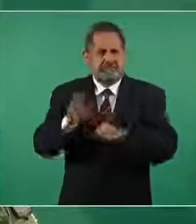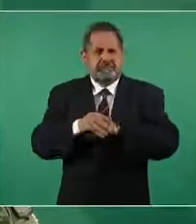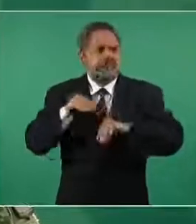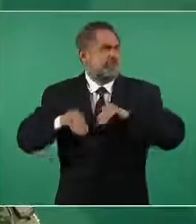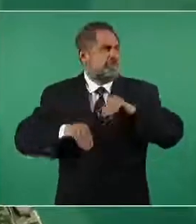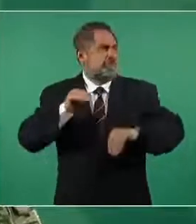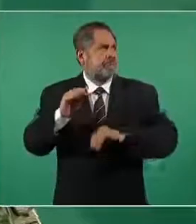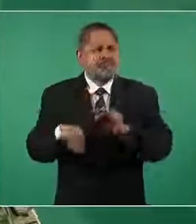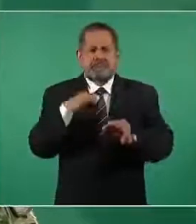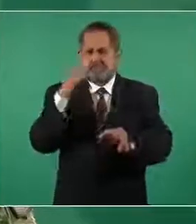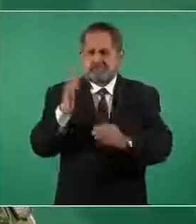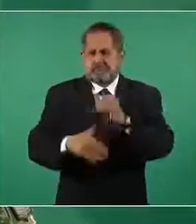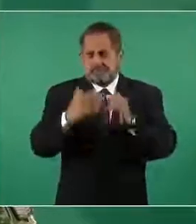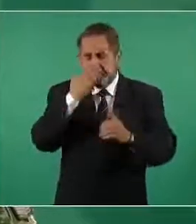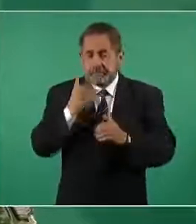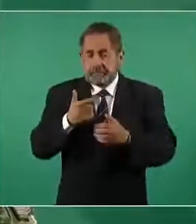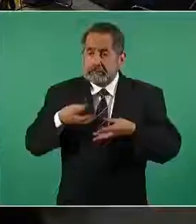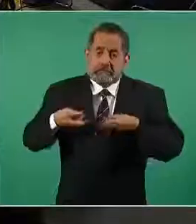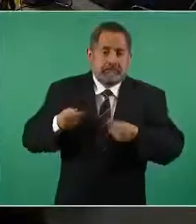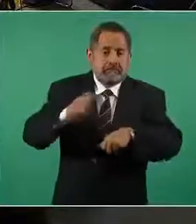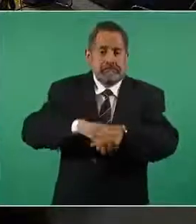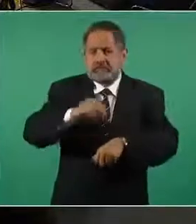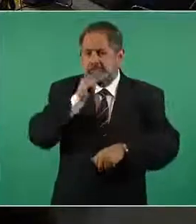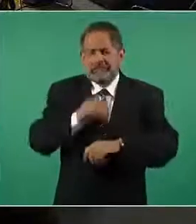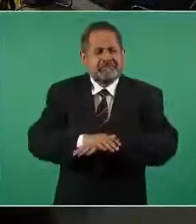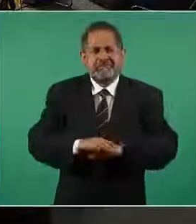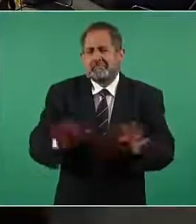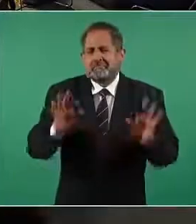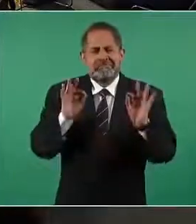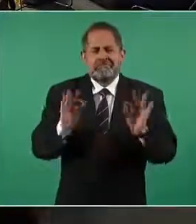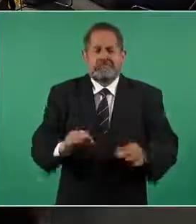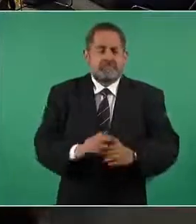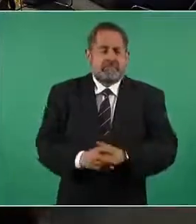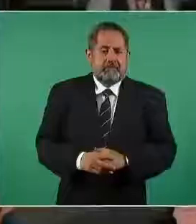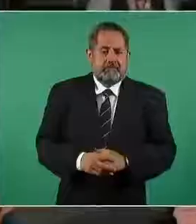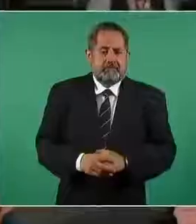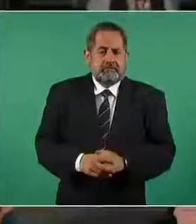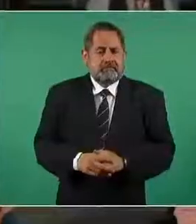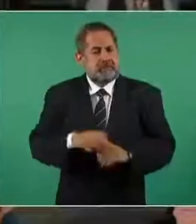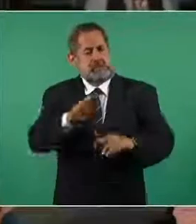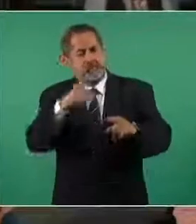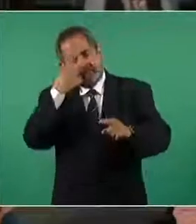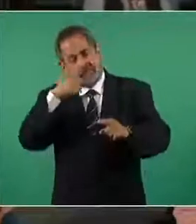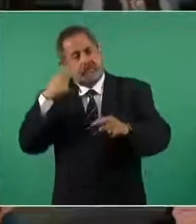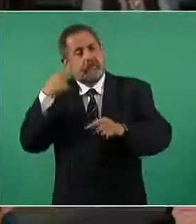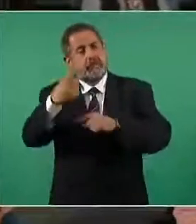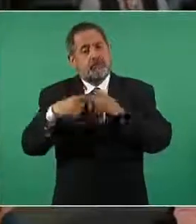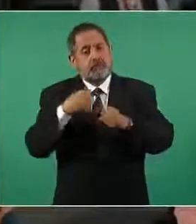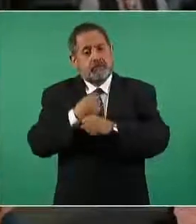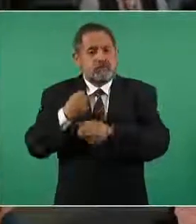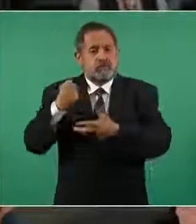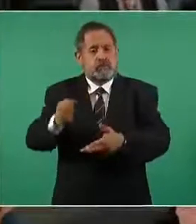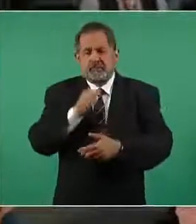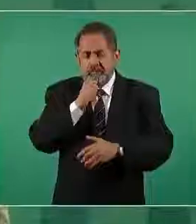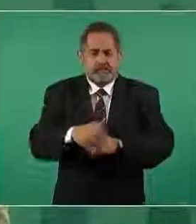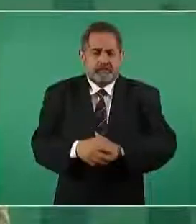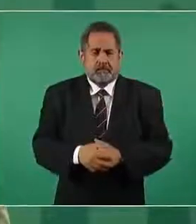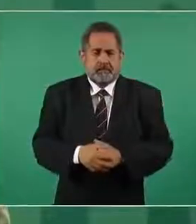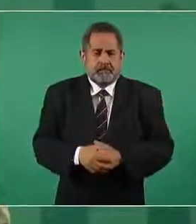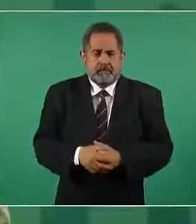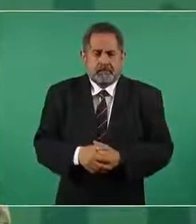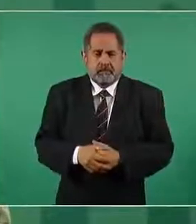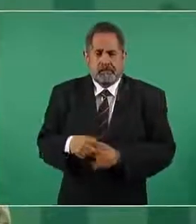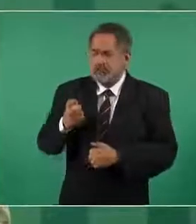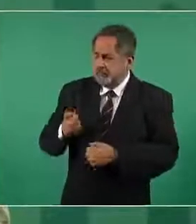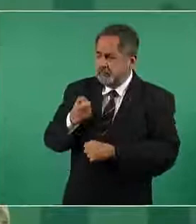en condiciones de acabar sin un quinto más entonces para el año que viene no hay presupuesto lo vamos a